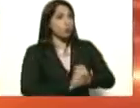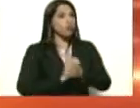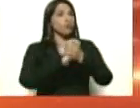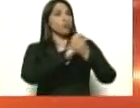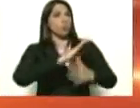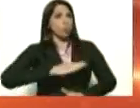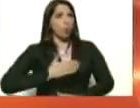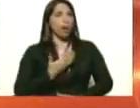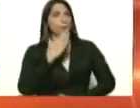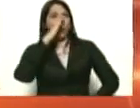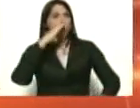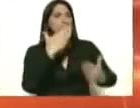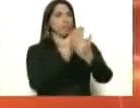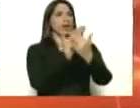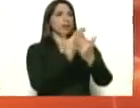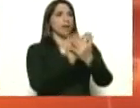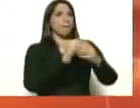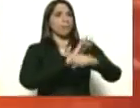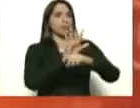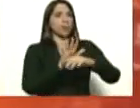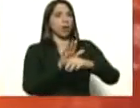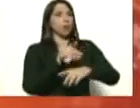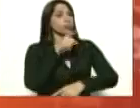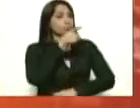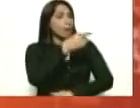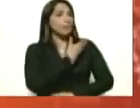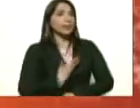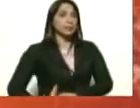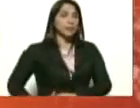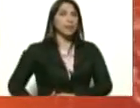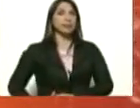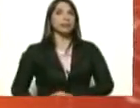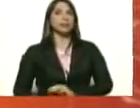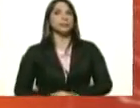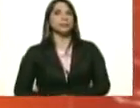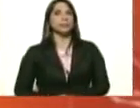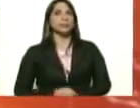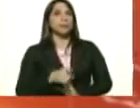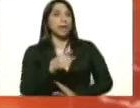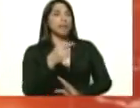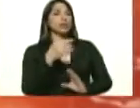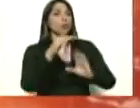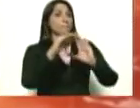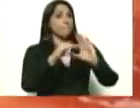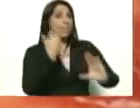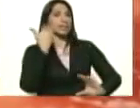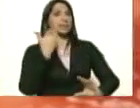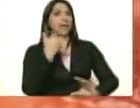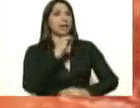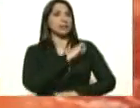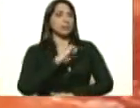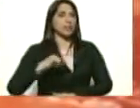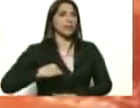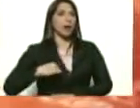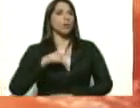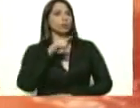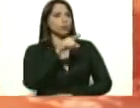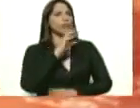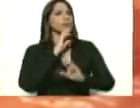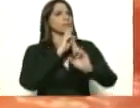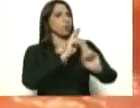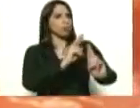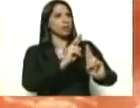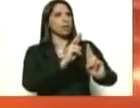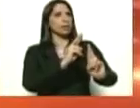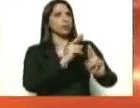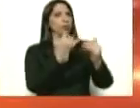enfrentar la pandemia. Así que usted a esos mensajes que llegaron en privado, usted está respondiendo desde